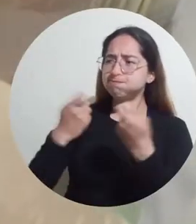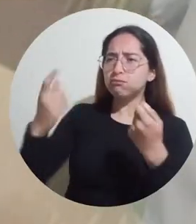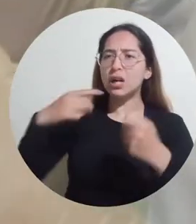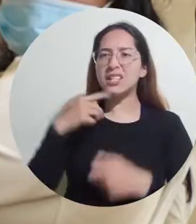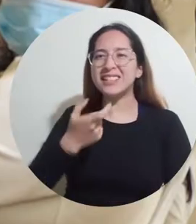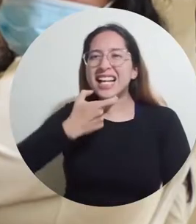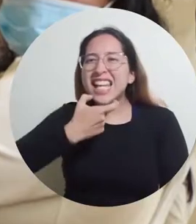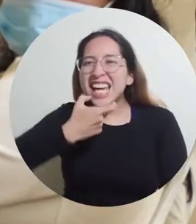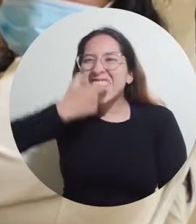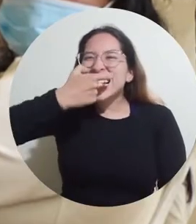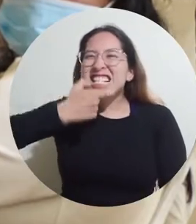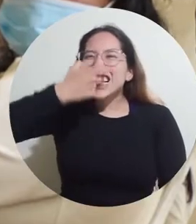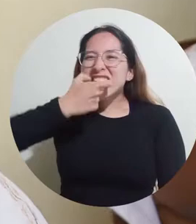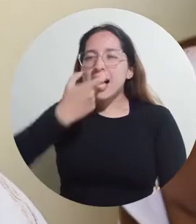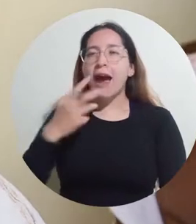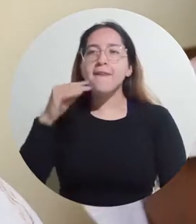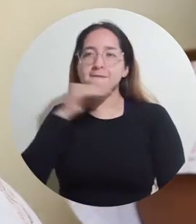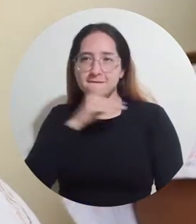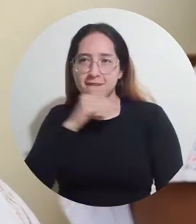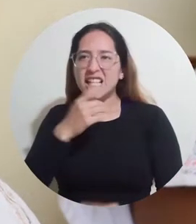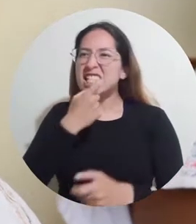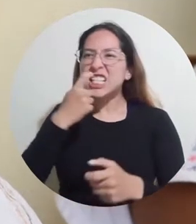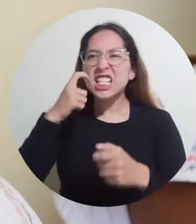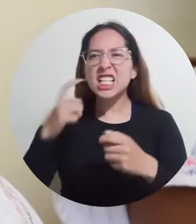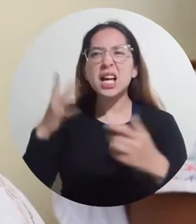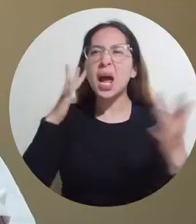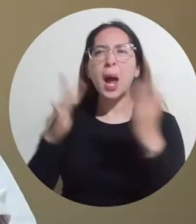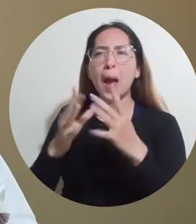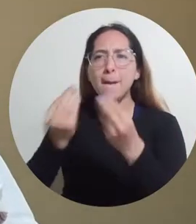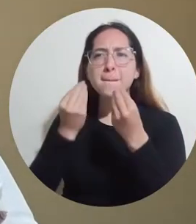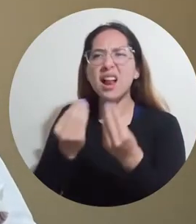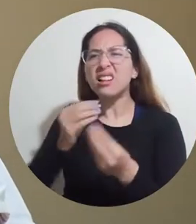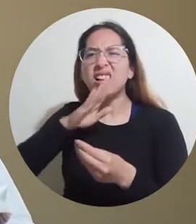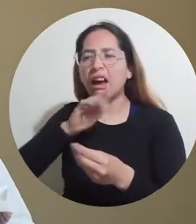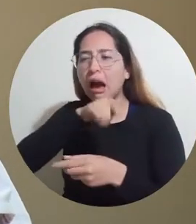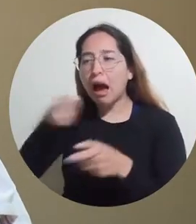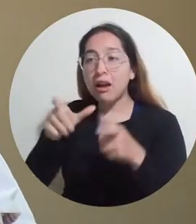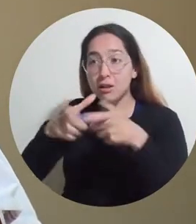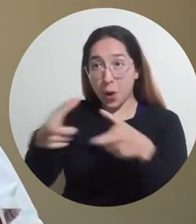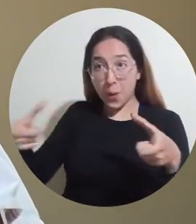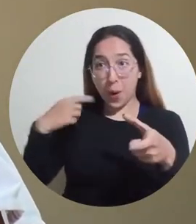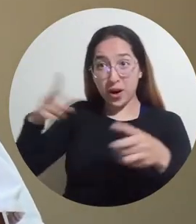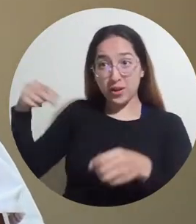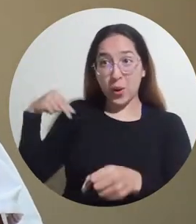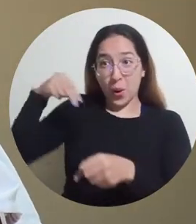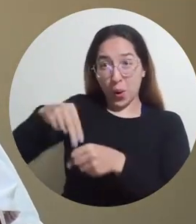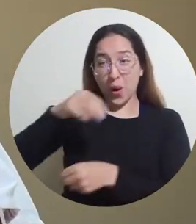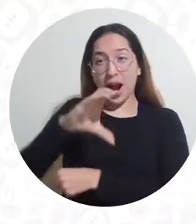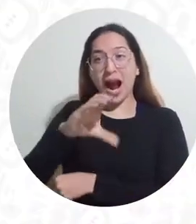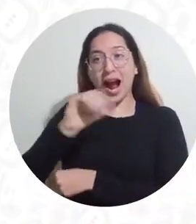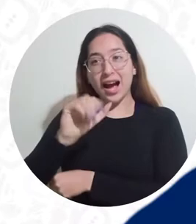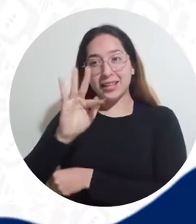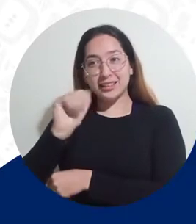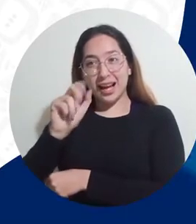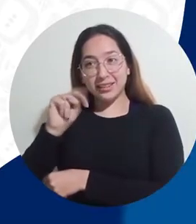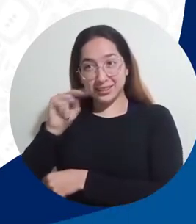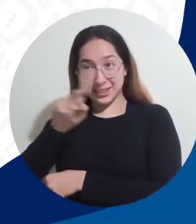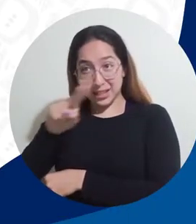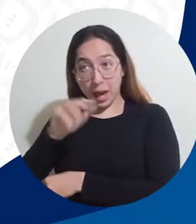de prótesis dentales, gracias a la cual 11 mujeres indígenas del Resguardo Aruaco de Catanzama volvieron a sonreír.